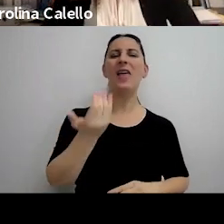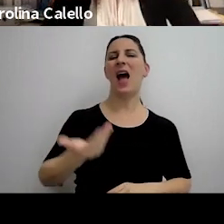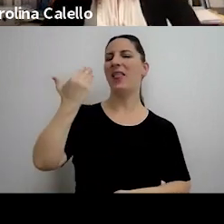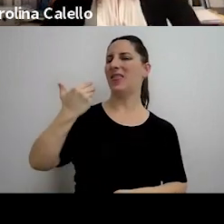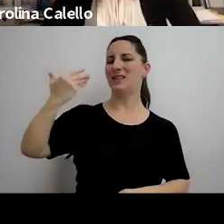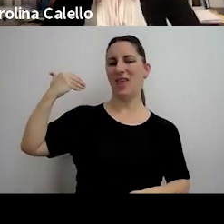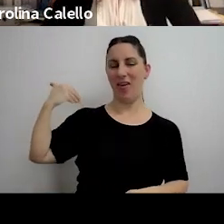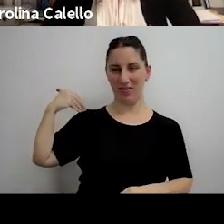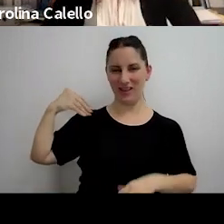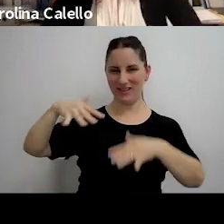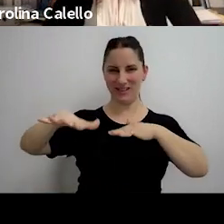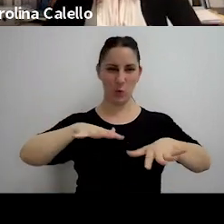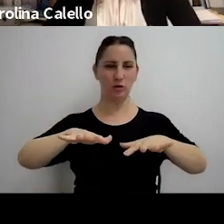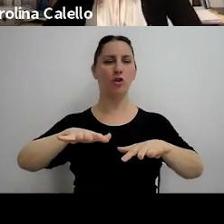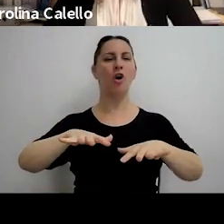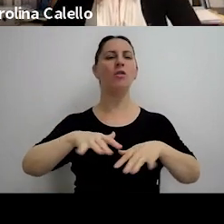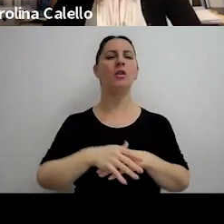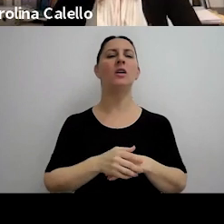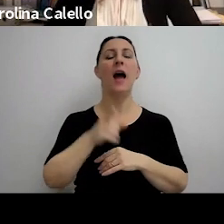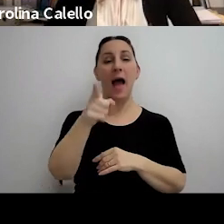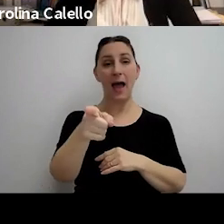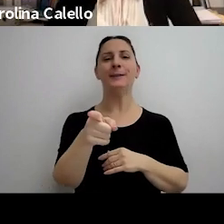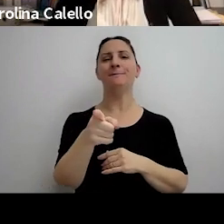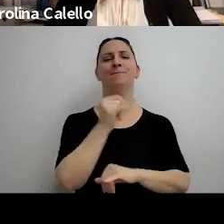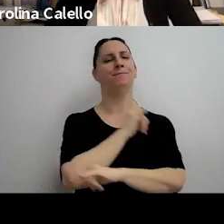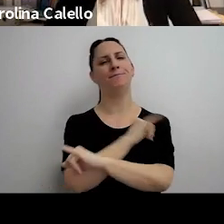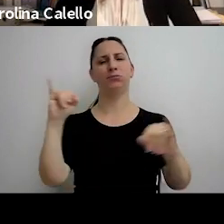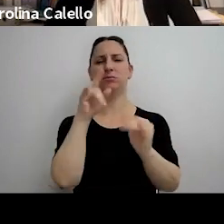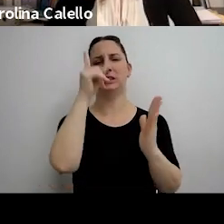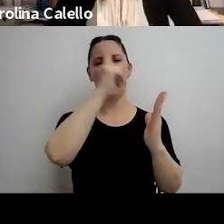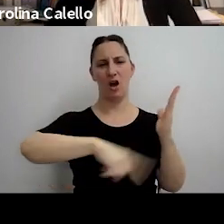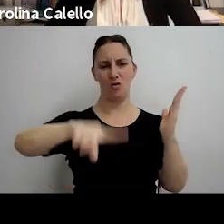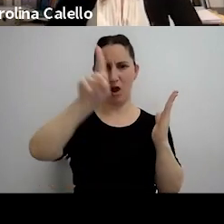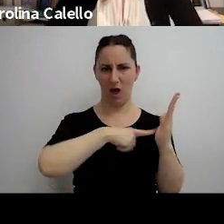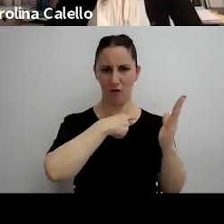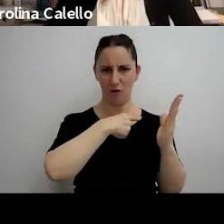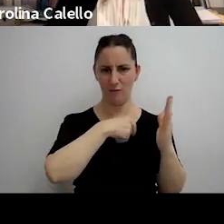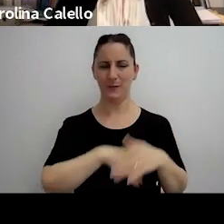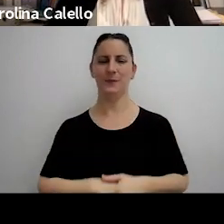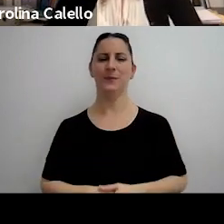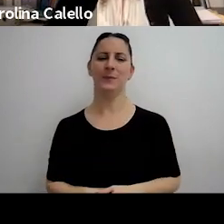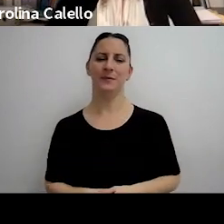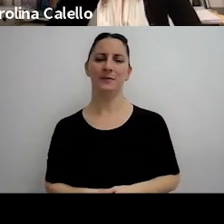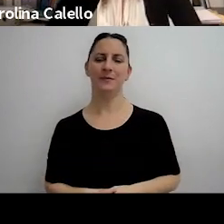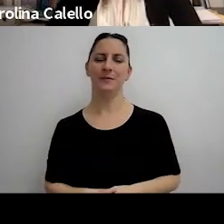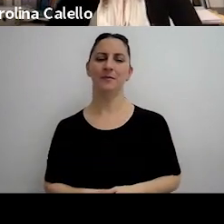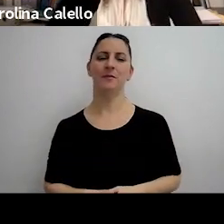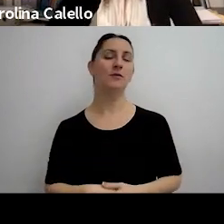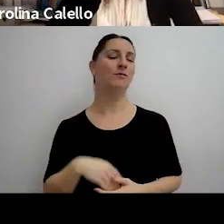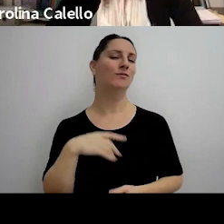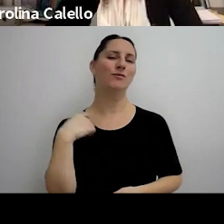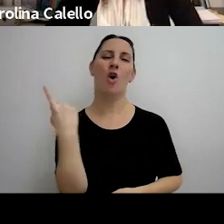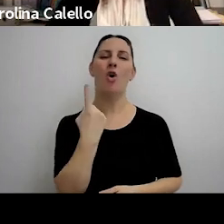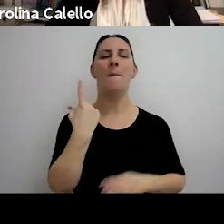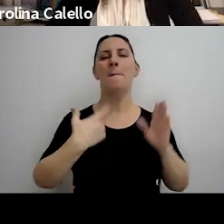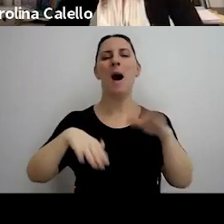sobre casos en que se declara se ha declarado la nulidad cuando todos básicamente se